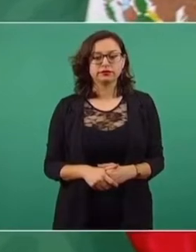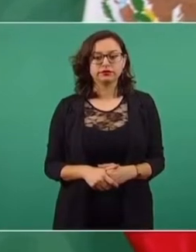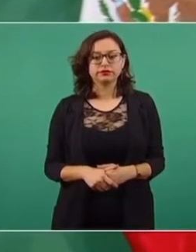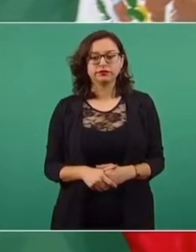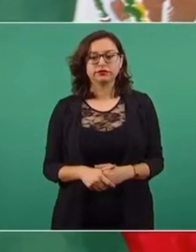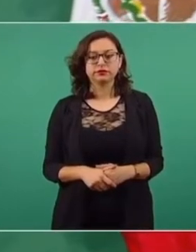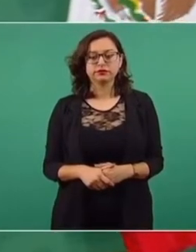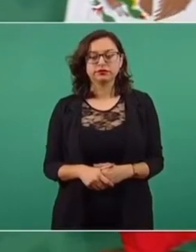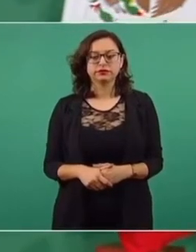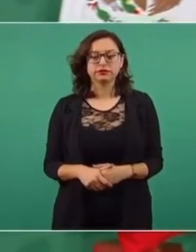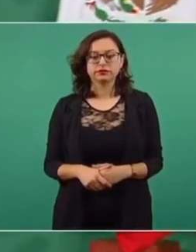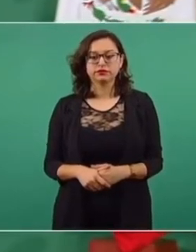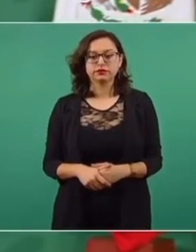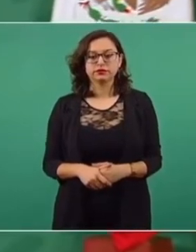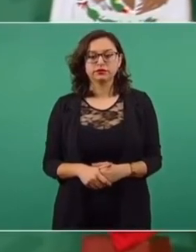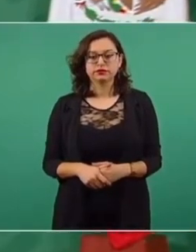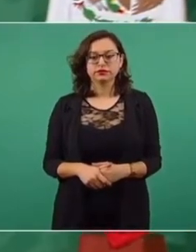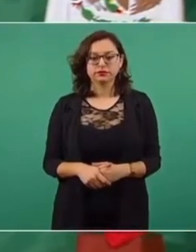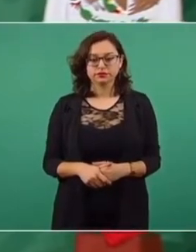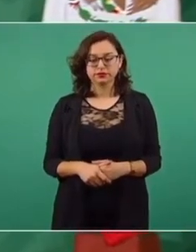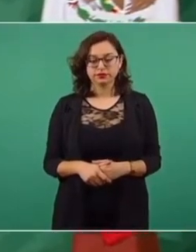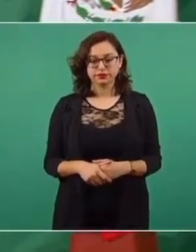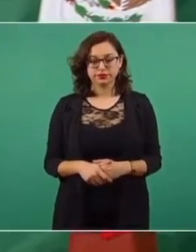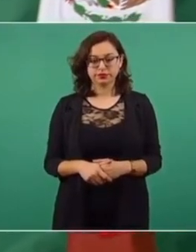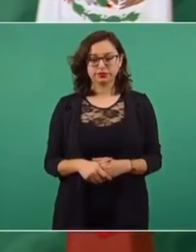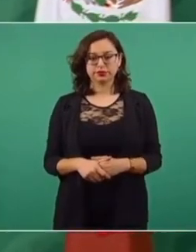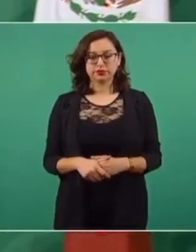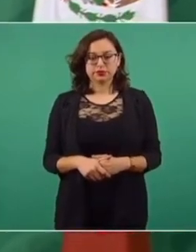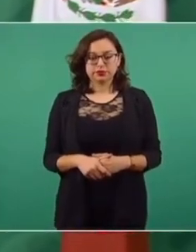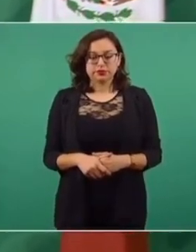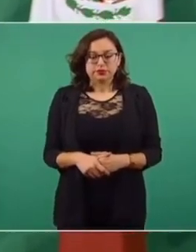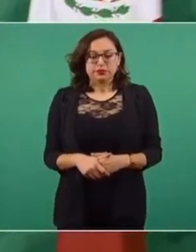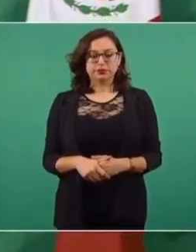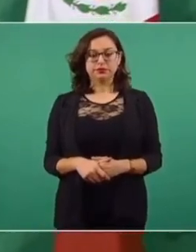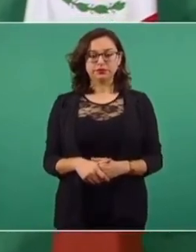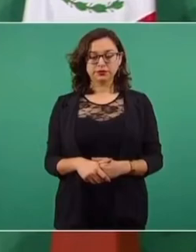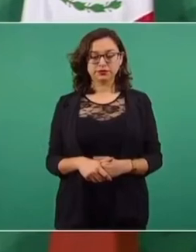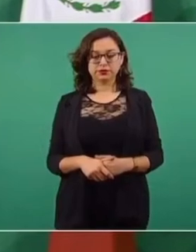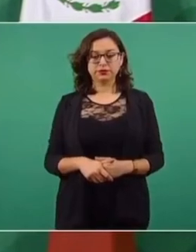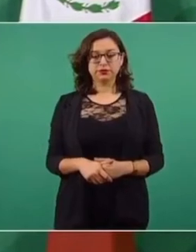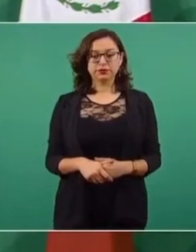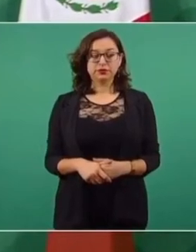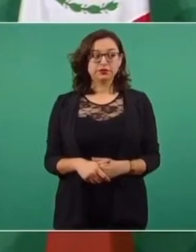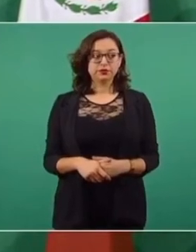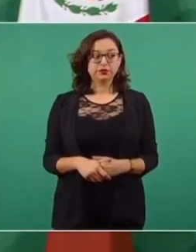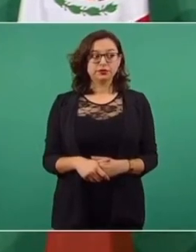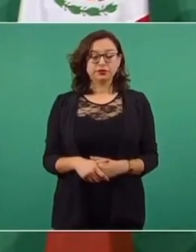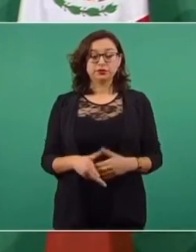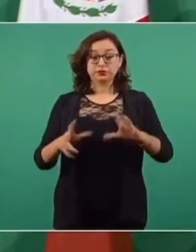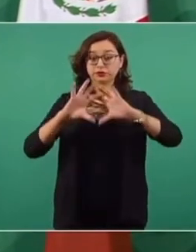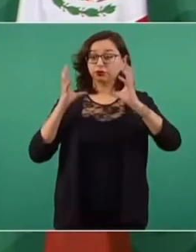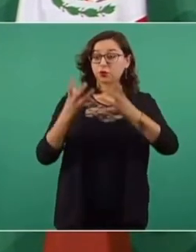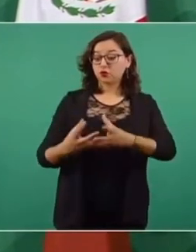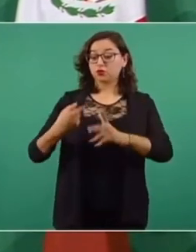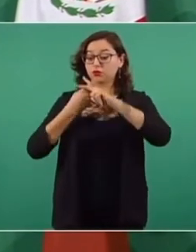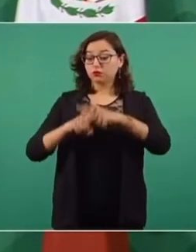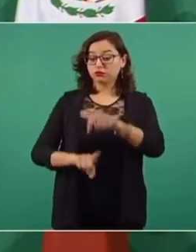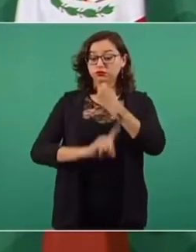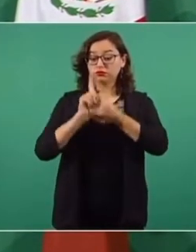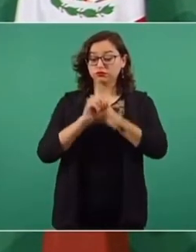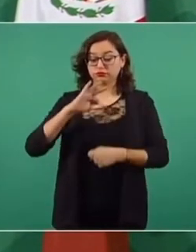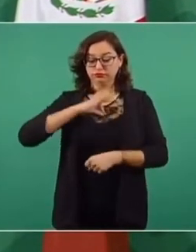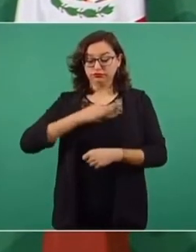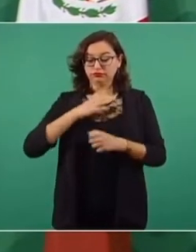Somos de los países que tenemos una mejor recuperación después de la crisis